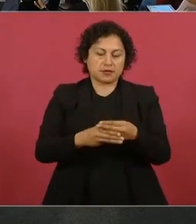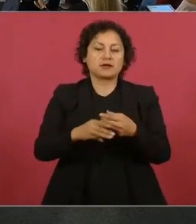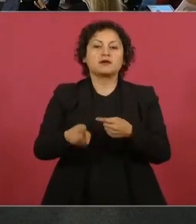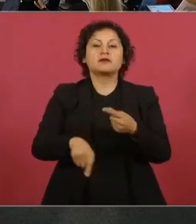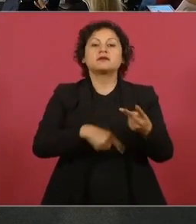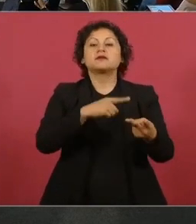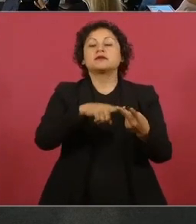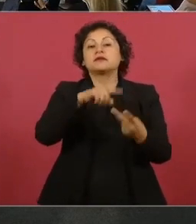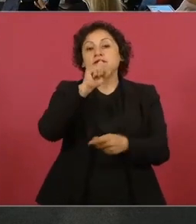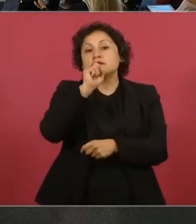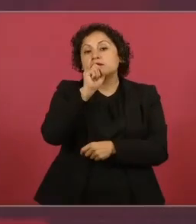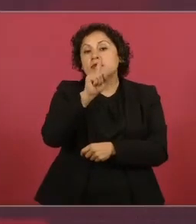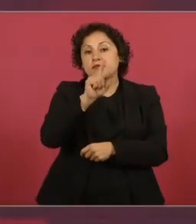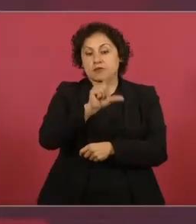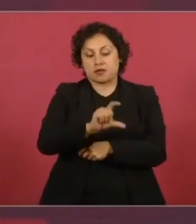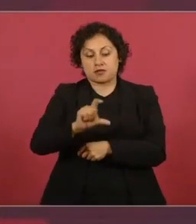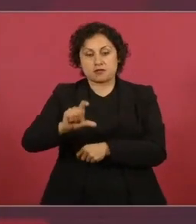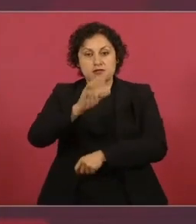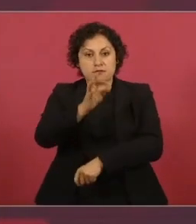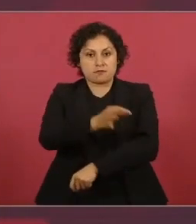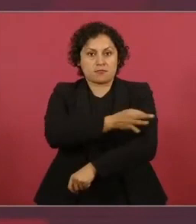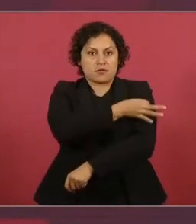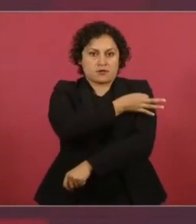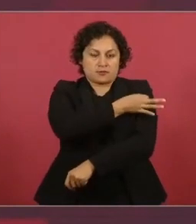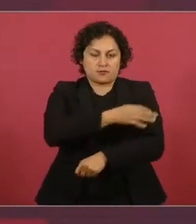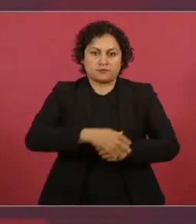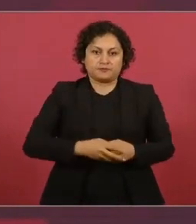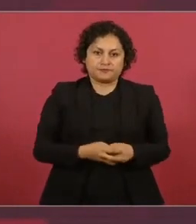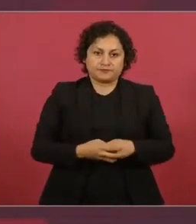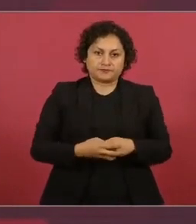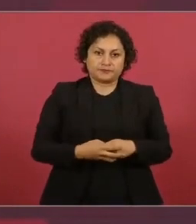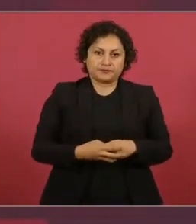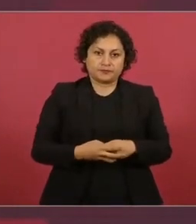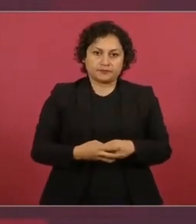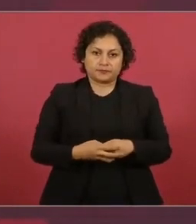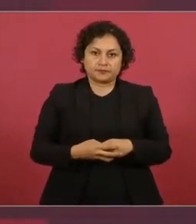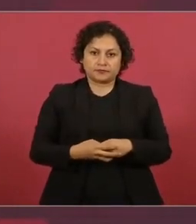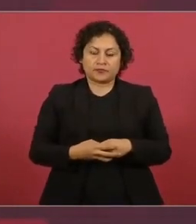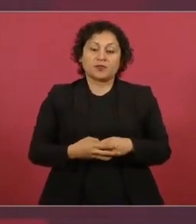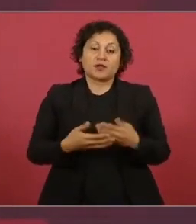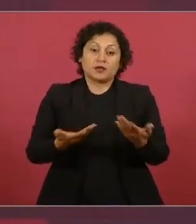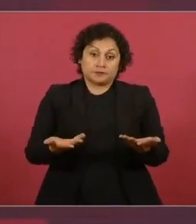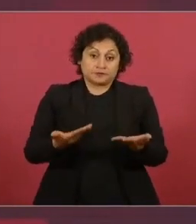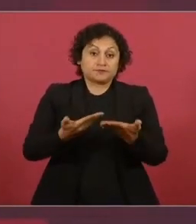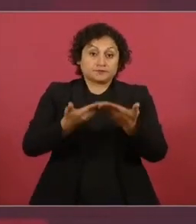Y hablamos ahora también de lo de Acapulco